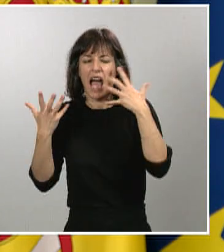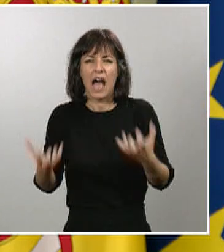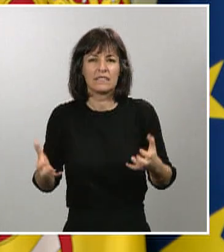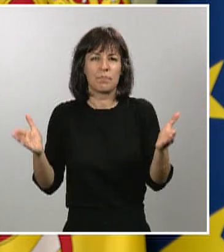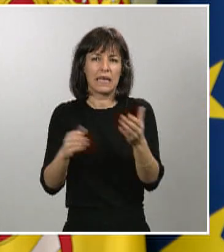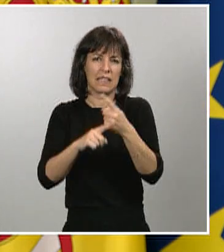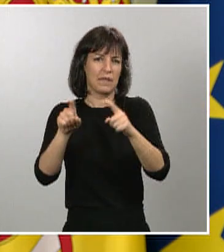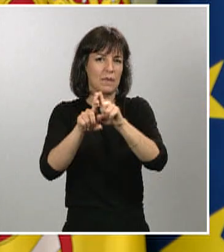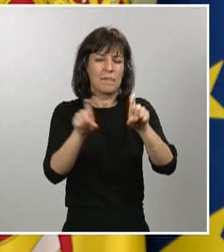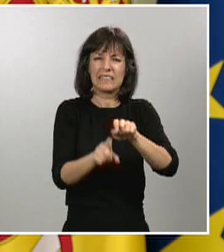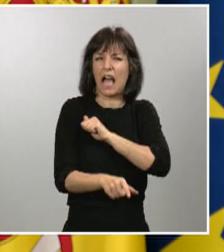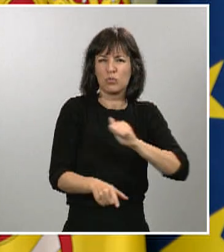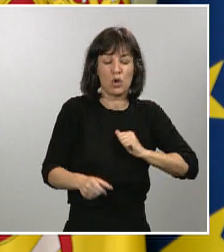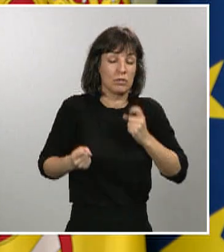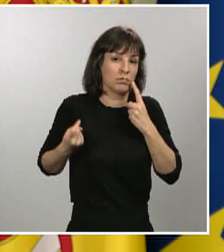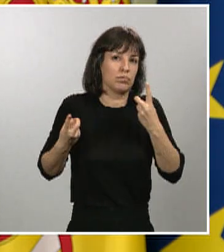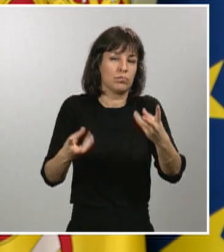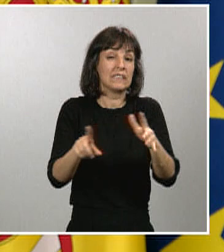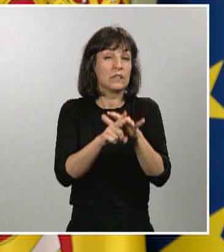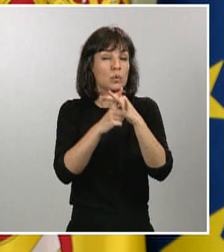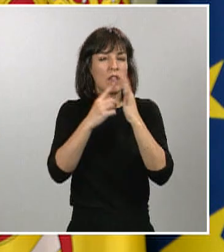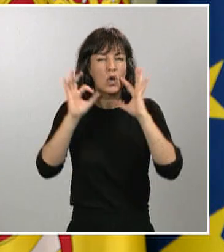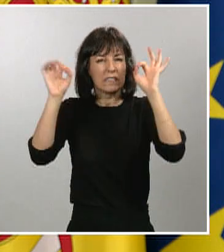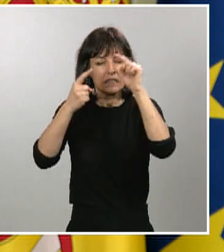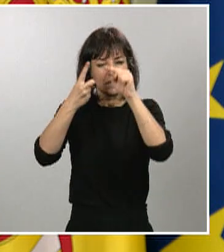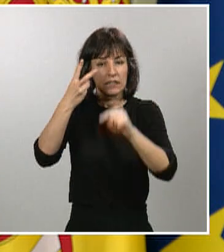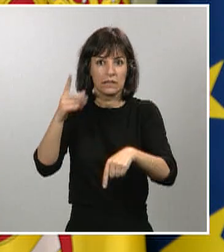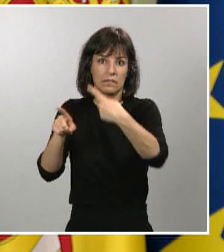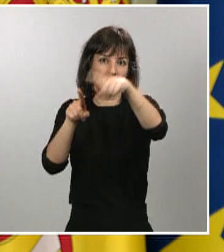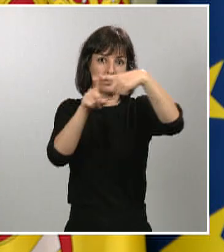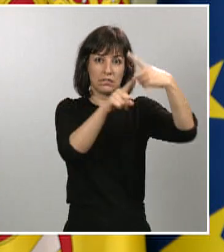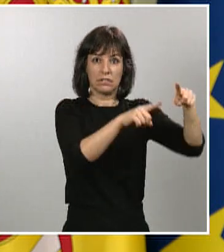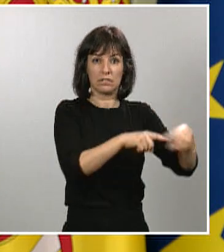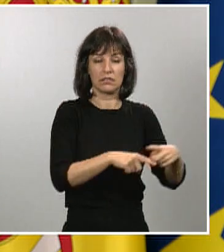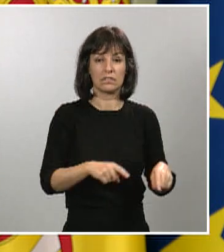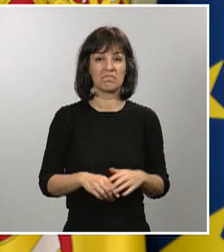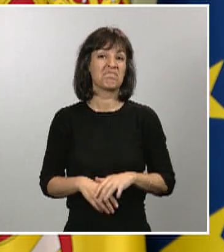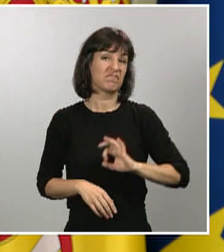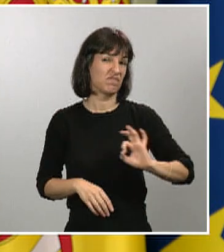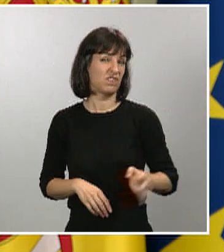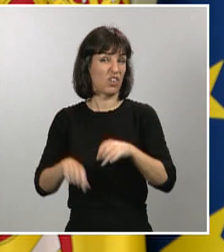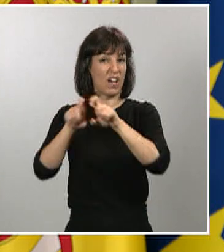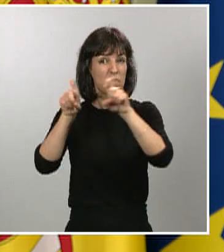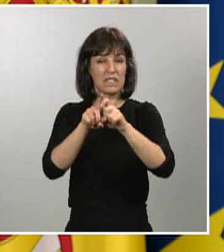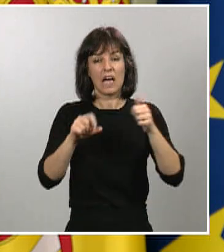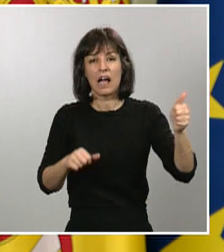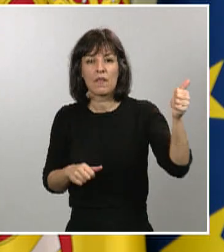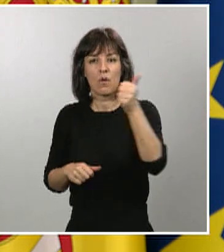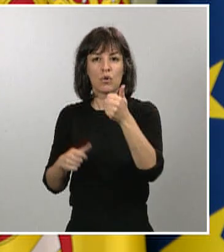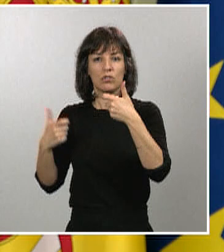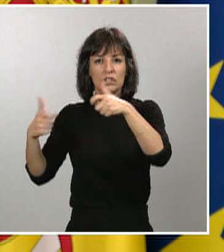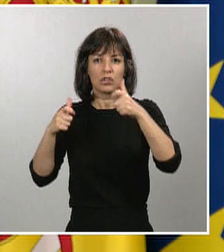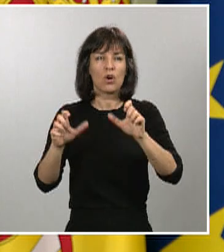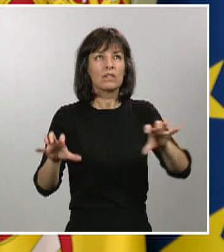particulares que se nos presentan son muy diversas. Seguramente cada empresa, cada sector o cada territorio se enfrenta